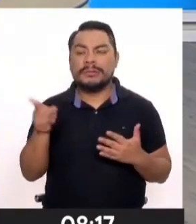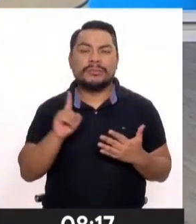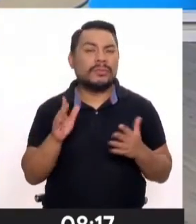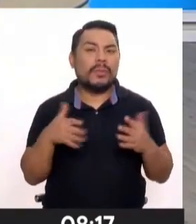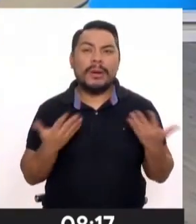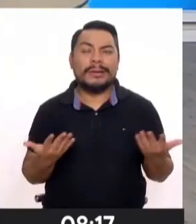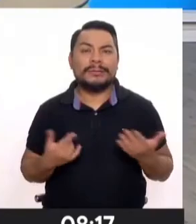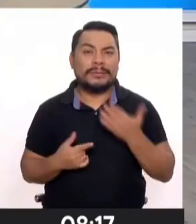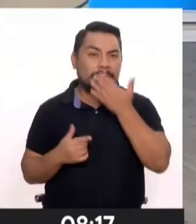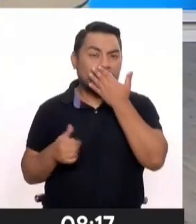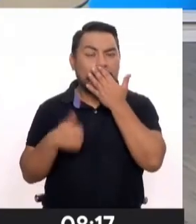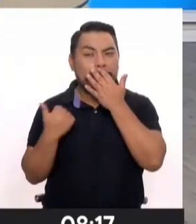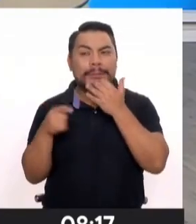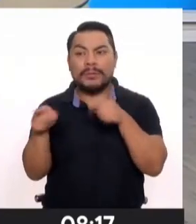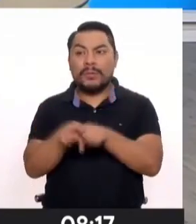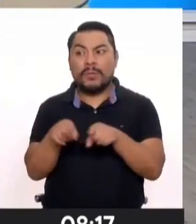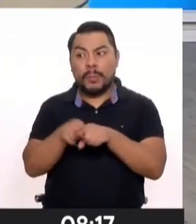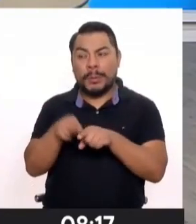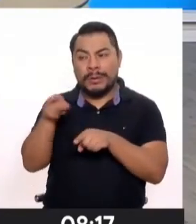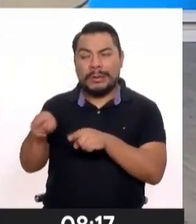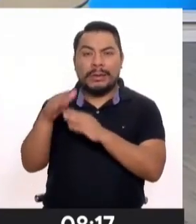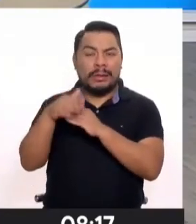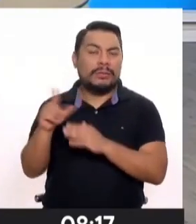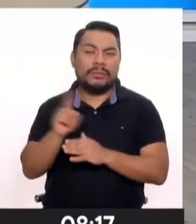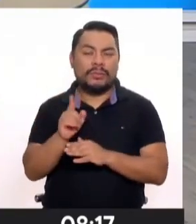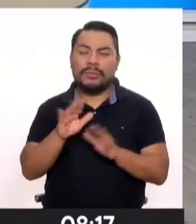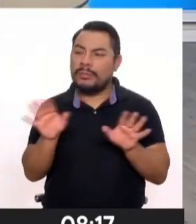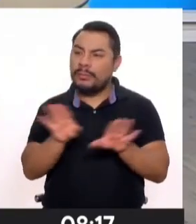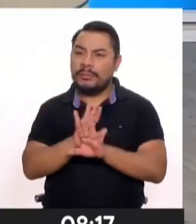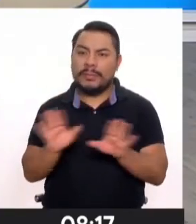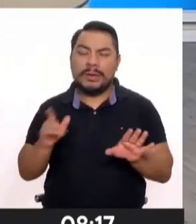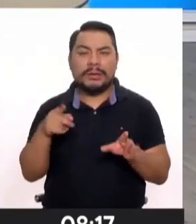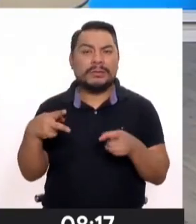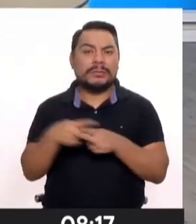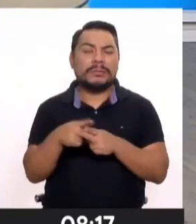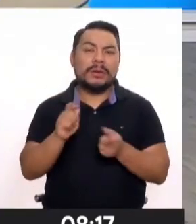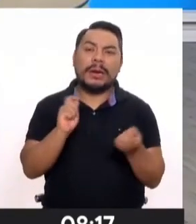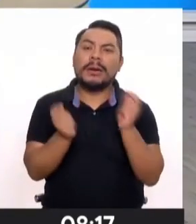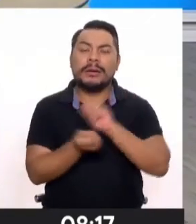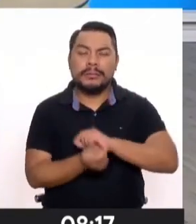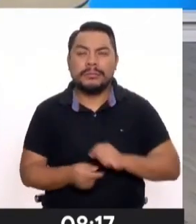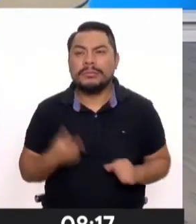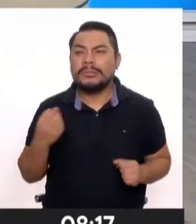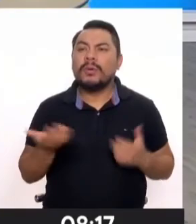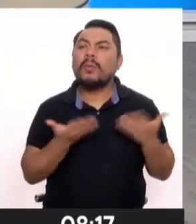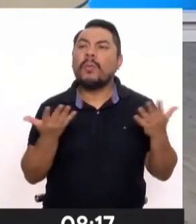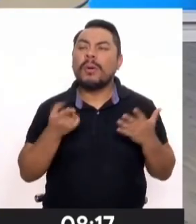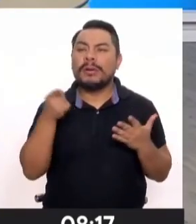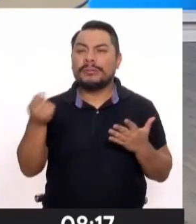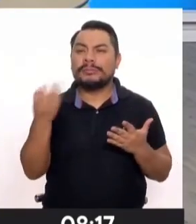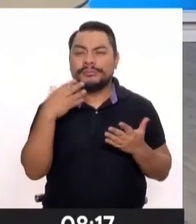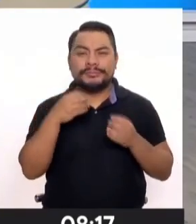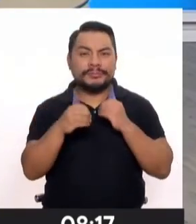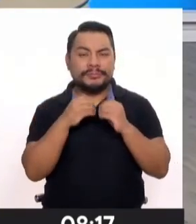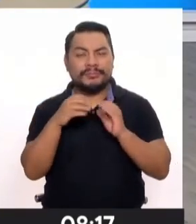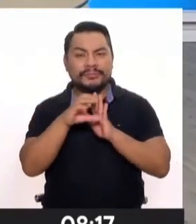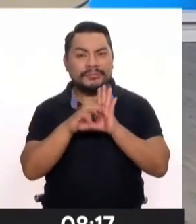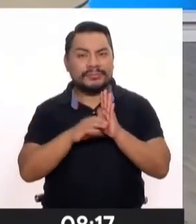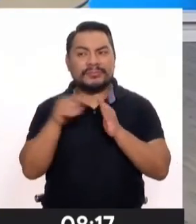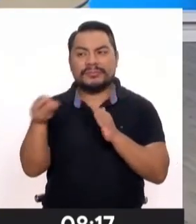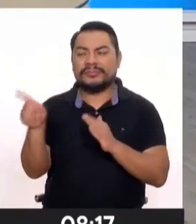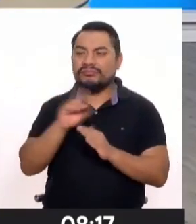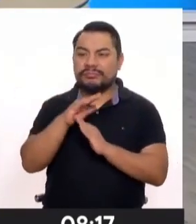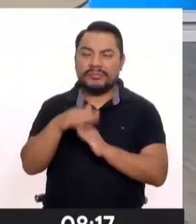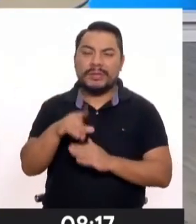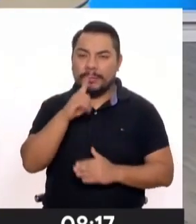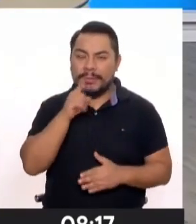exista otro hecho con este vacío, en donde usted bien señala se aprecia un acto de discriminación